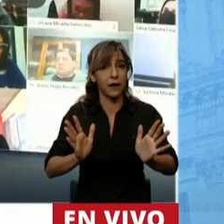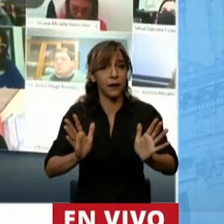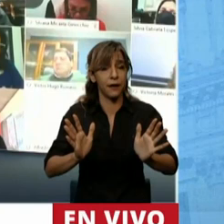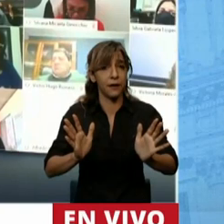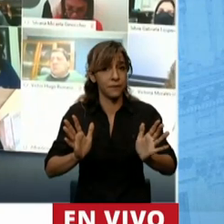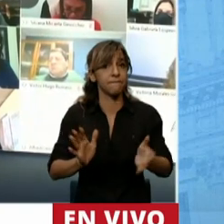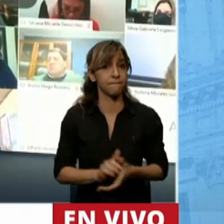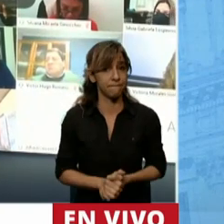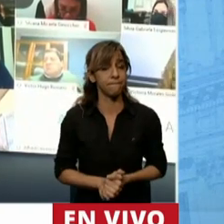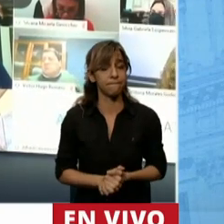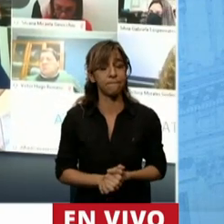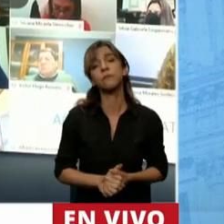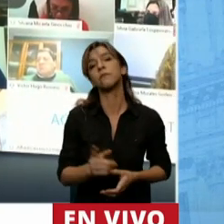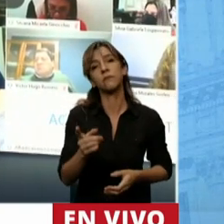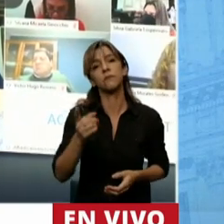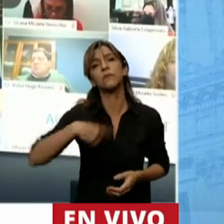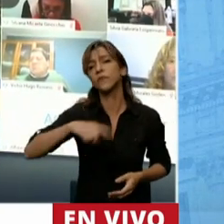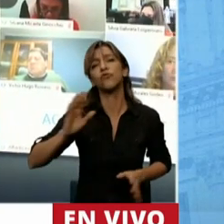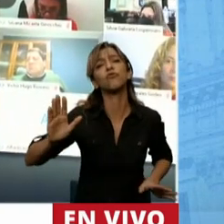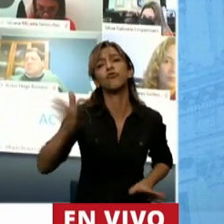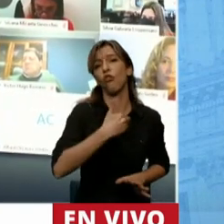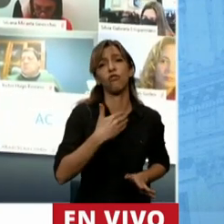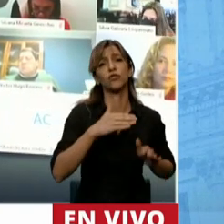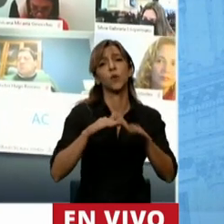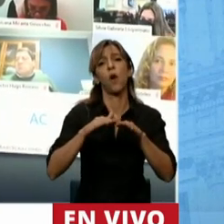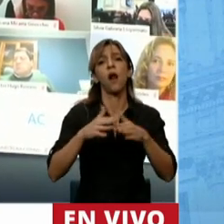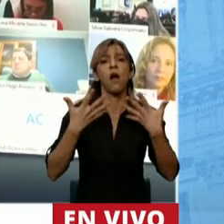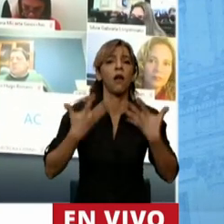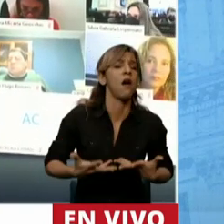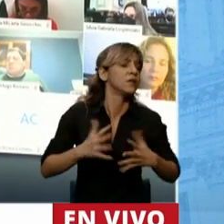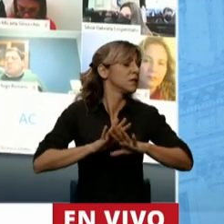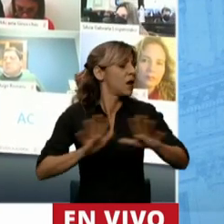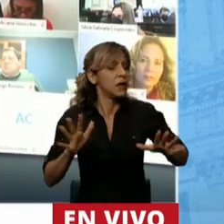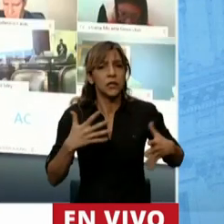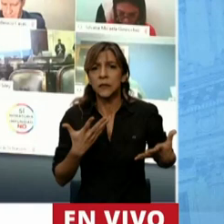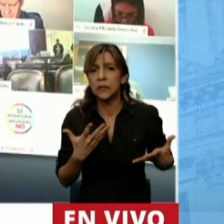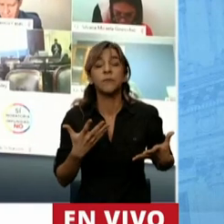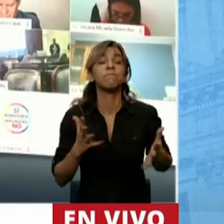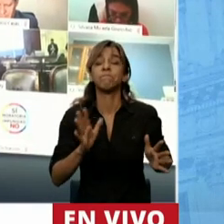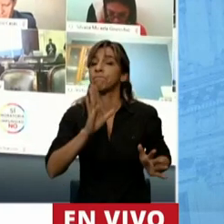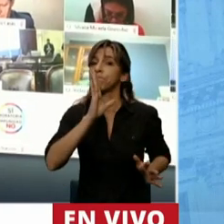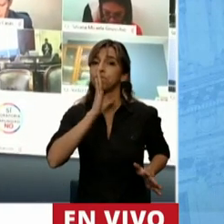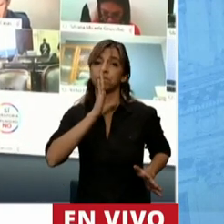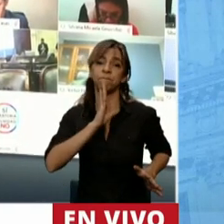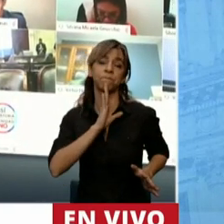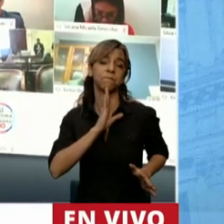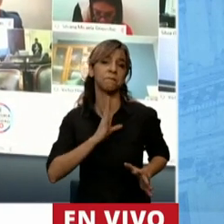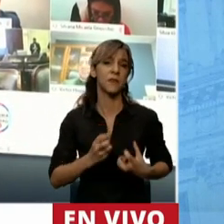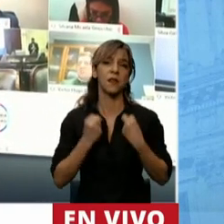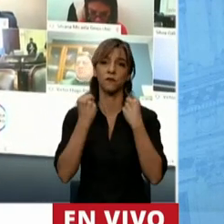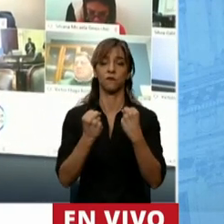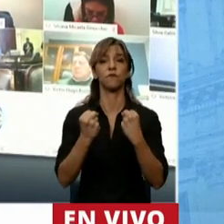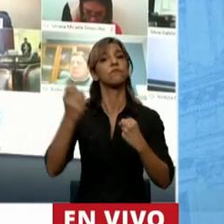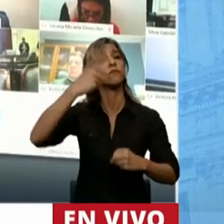todos estamos agotados pero debemos redoblar esfuerzo y la dirigencia política tiene que ser la que